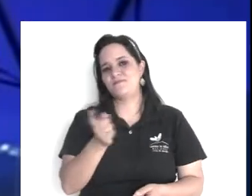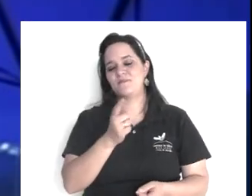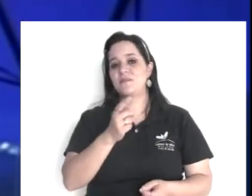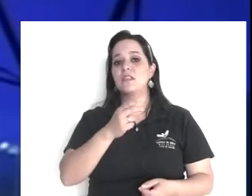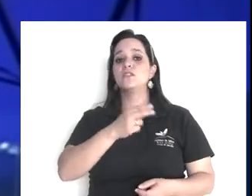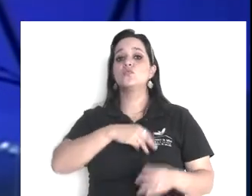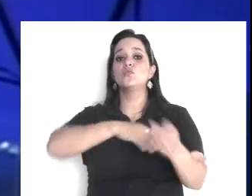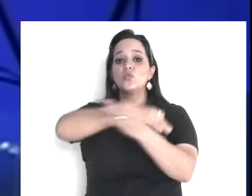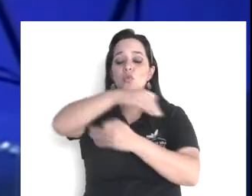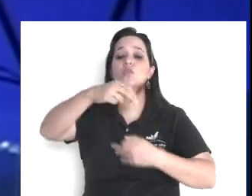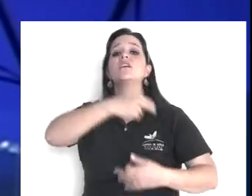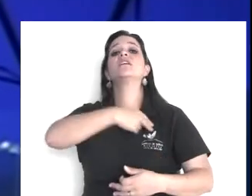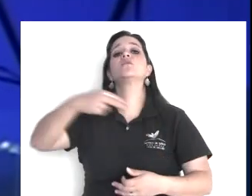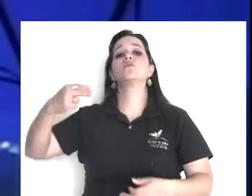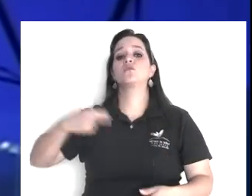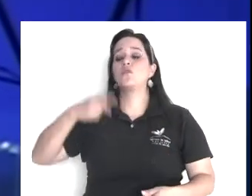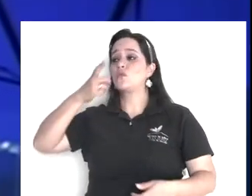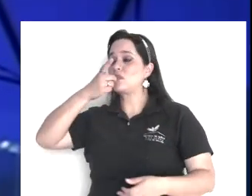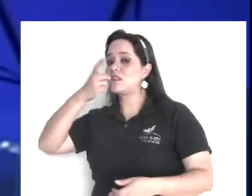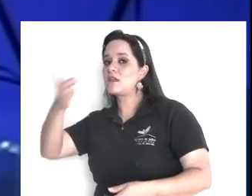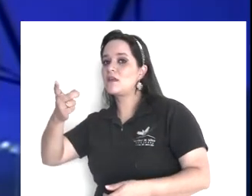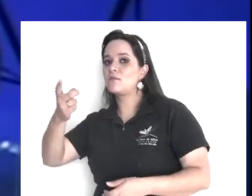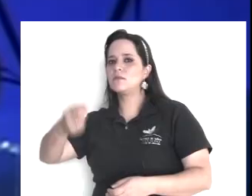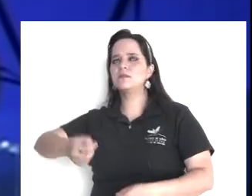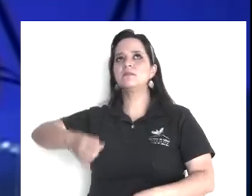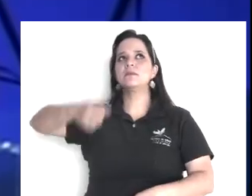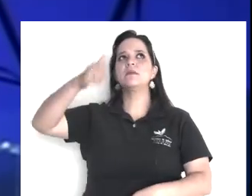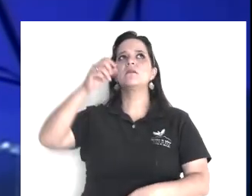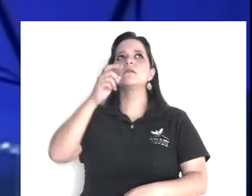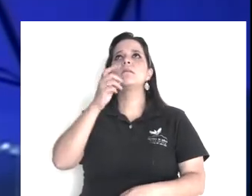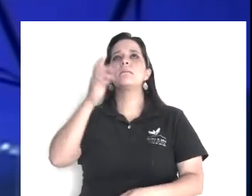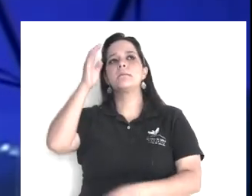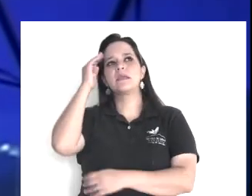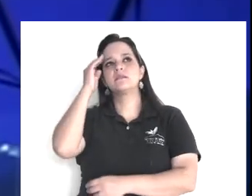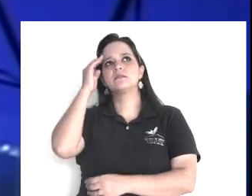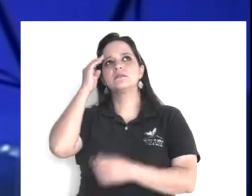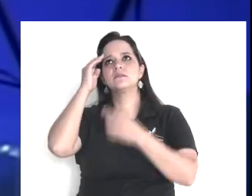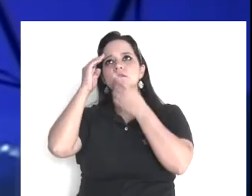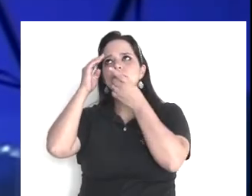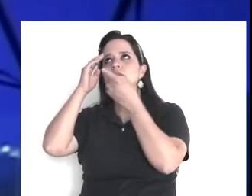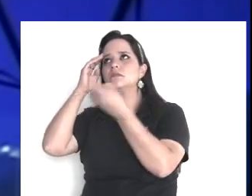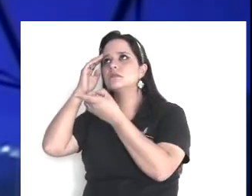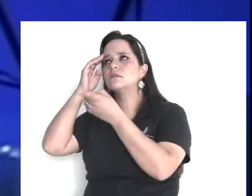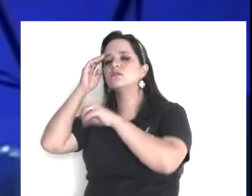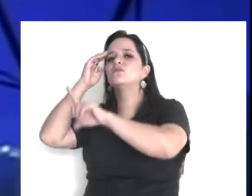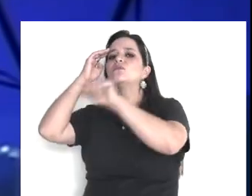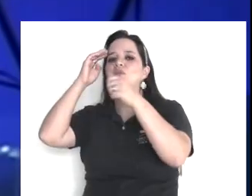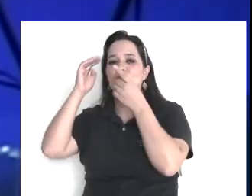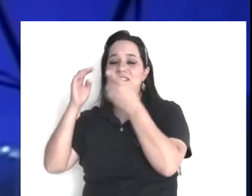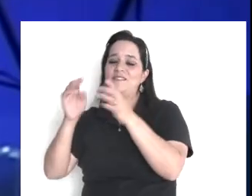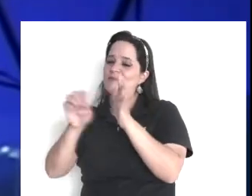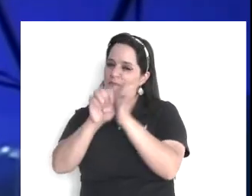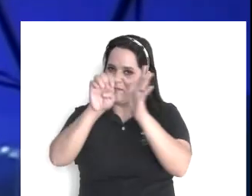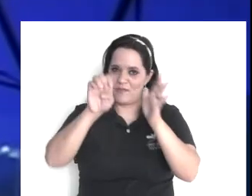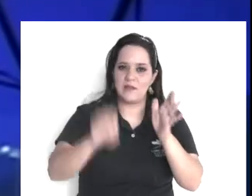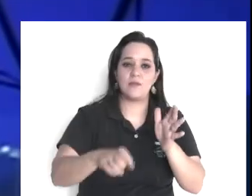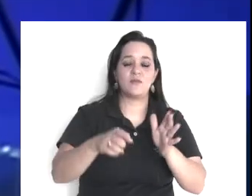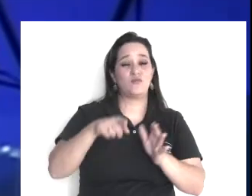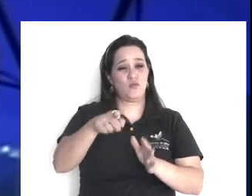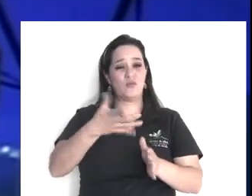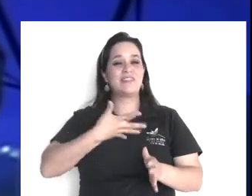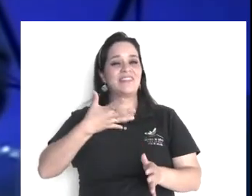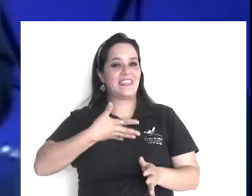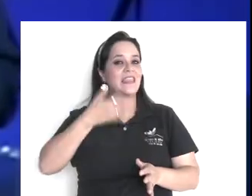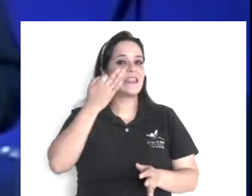pues sean, lo pensemos dos veces, y por supuesto, hermanos, miren, si usted tiene una página de Facebook, y usted ya